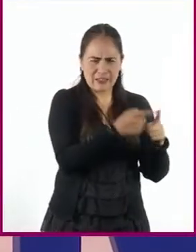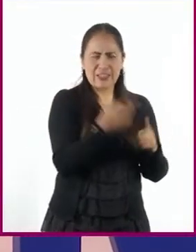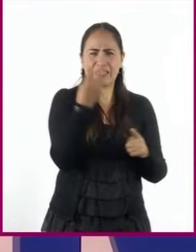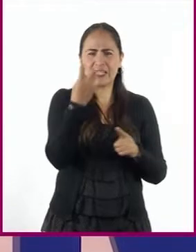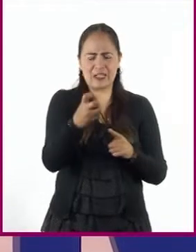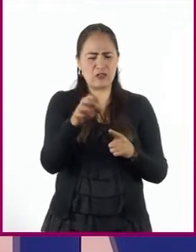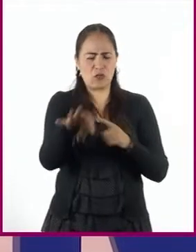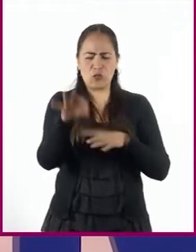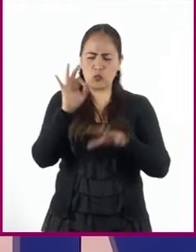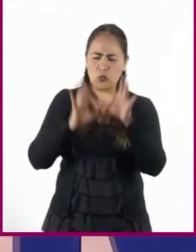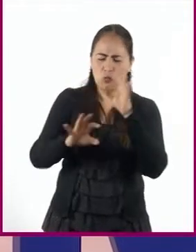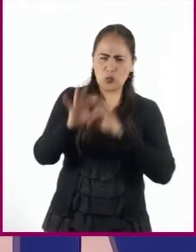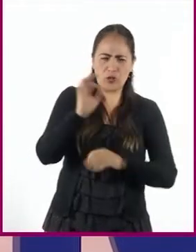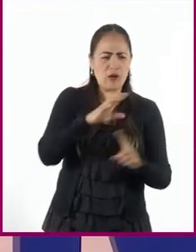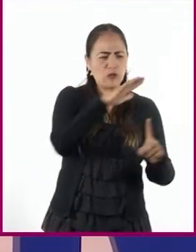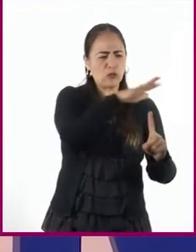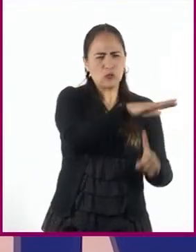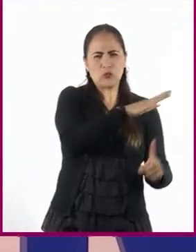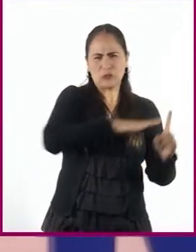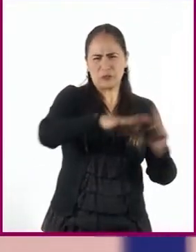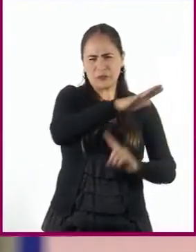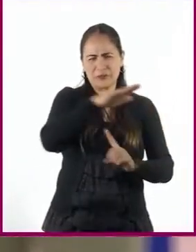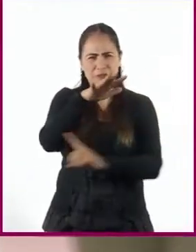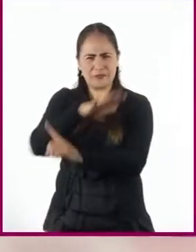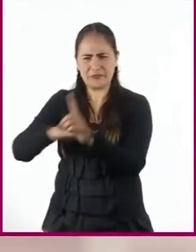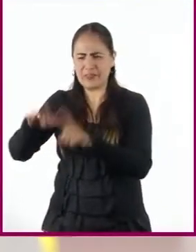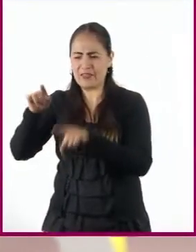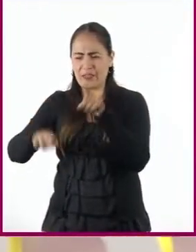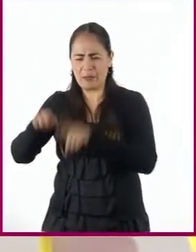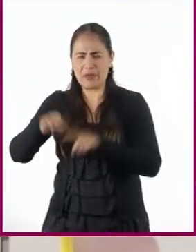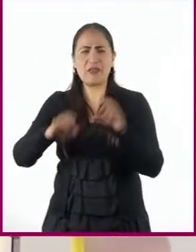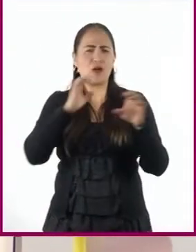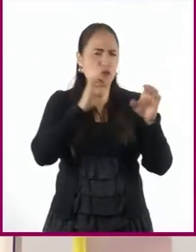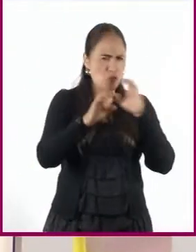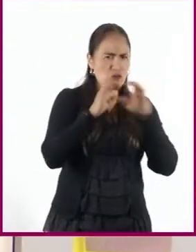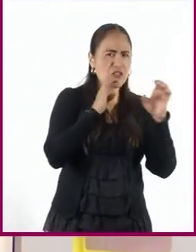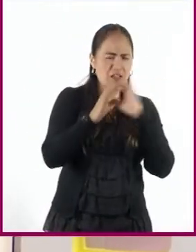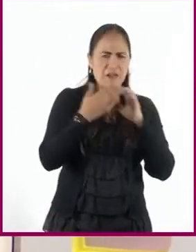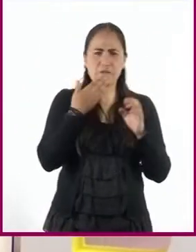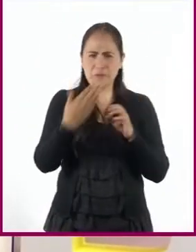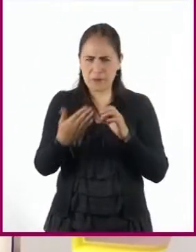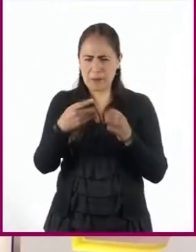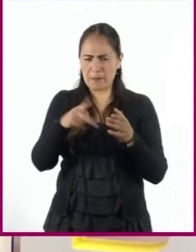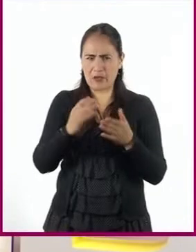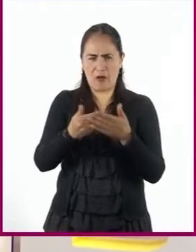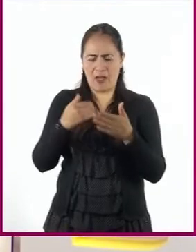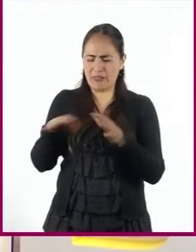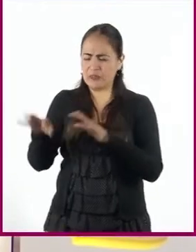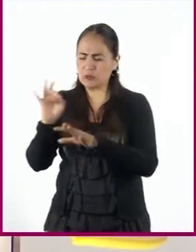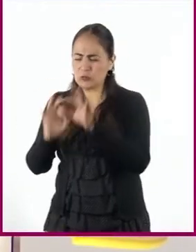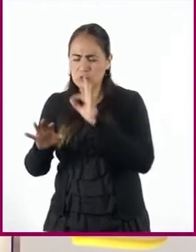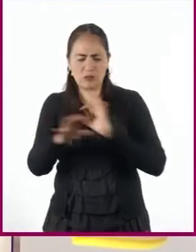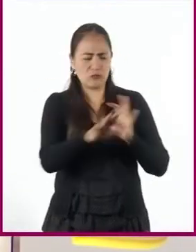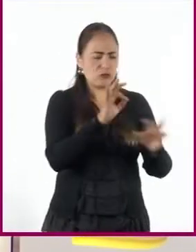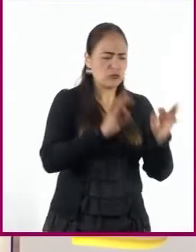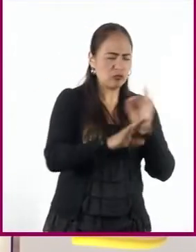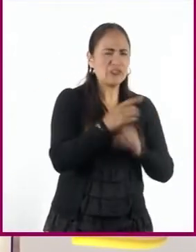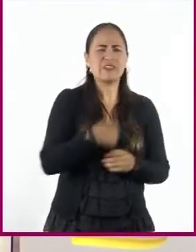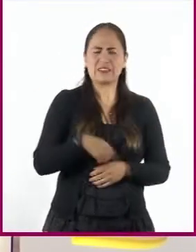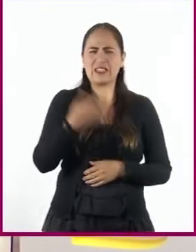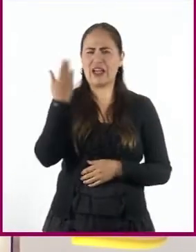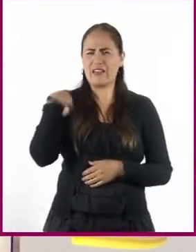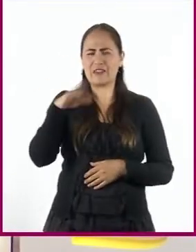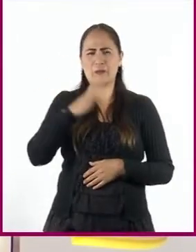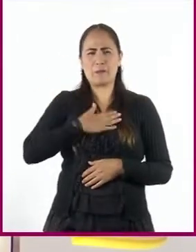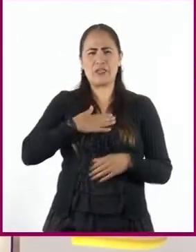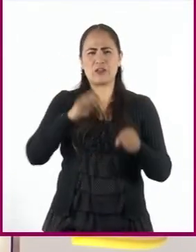para expresarnos en cada situación comunicativa. Todo eso que ha mencionado me recuerda que el otro día mi sobrina me comentó